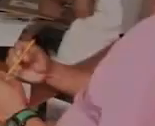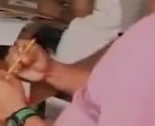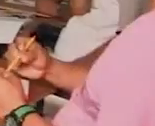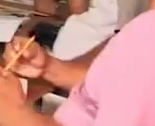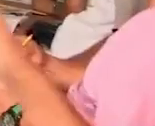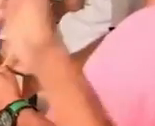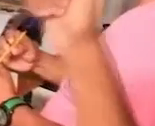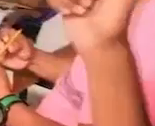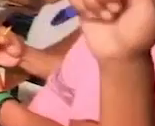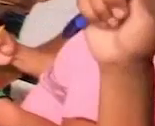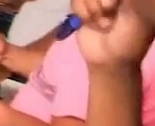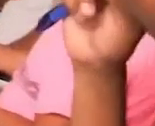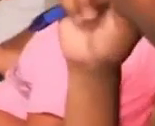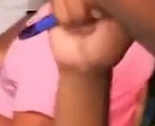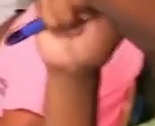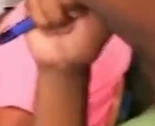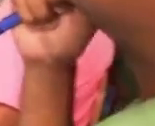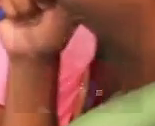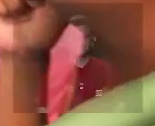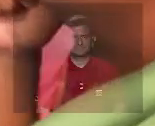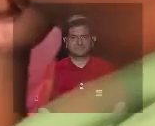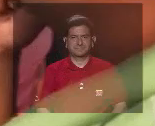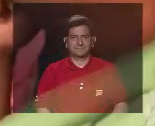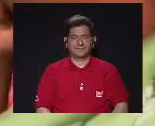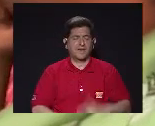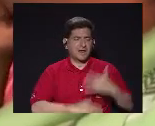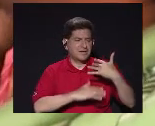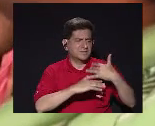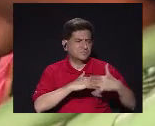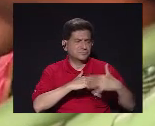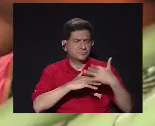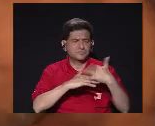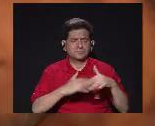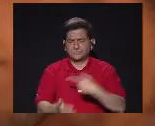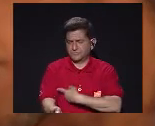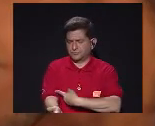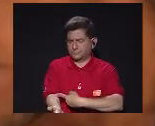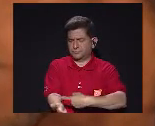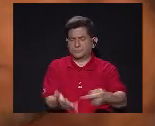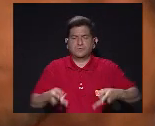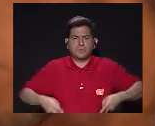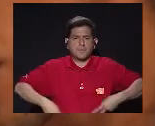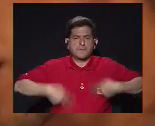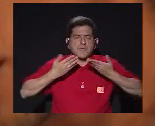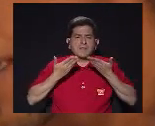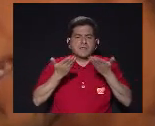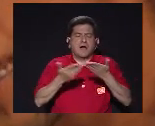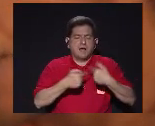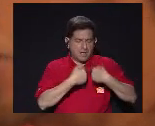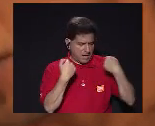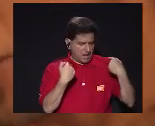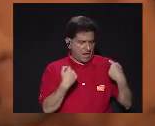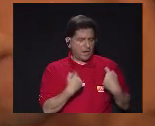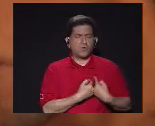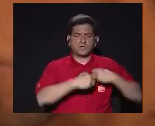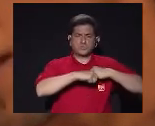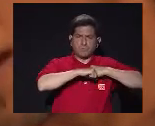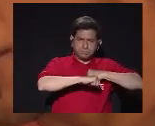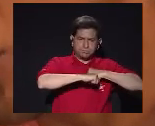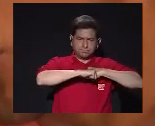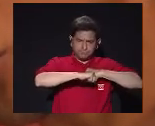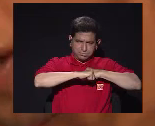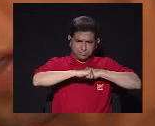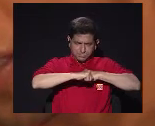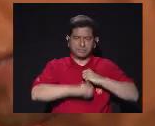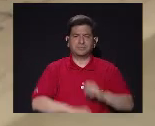La sangre corre por las venas Dando vida Al corazón En